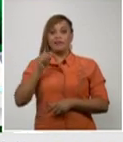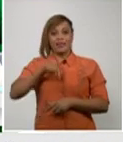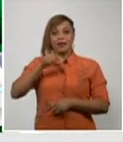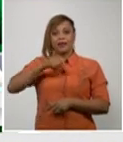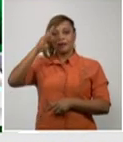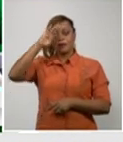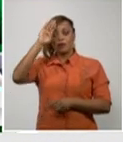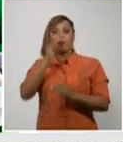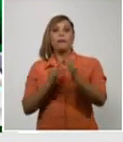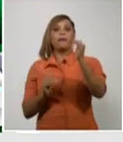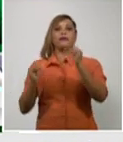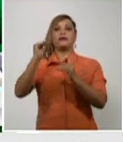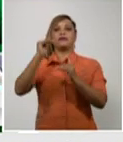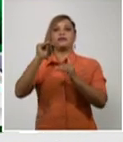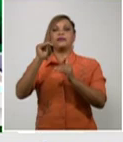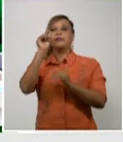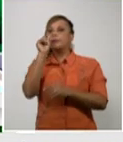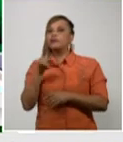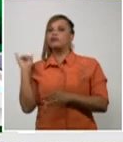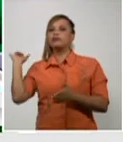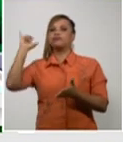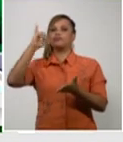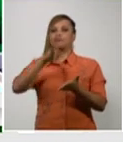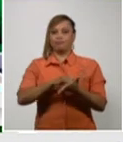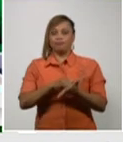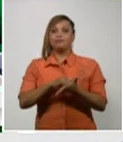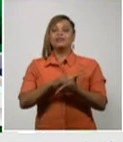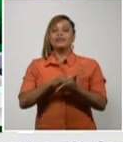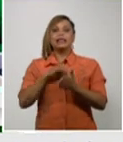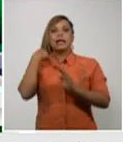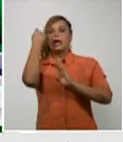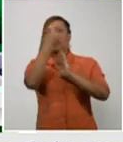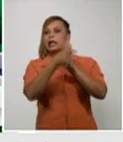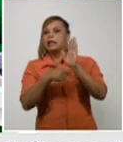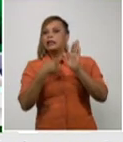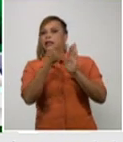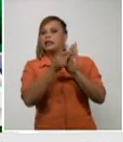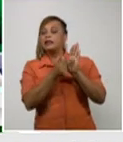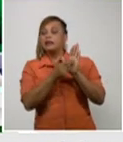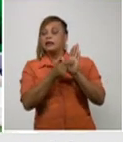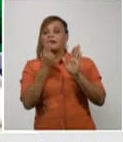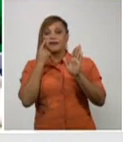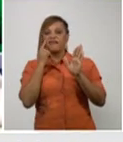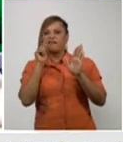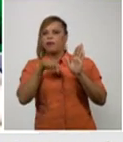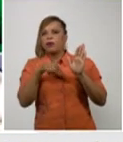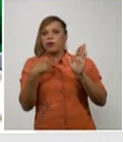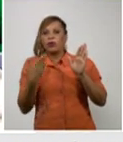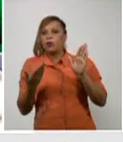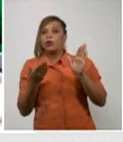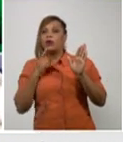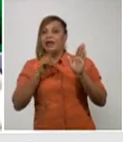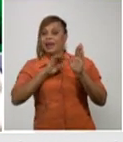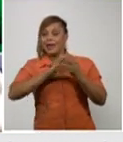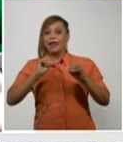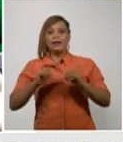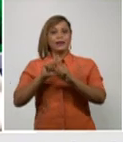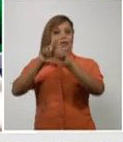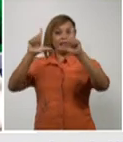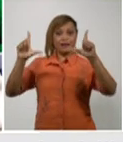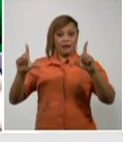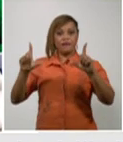encima de los importados ha sido la característica como quizás podamos ver ahora en el gráfico que habitualmente